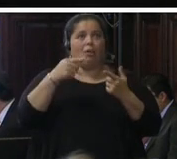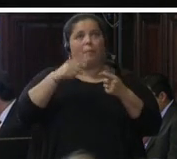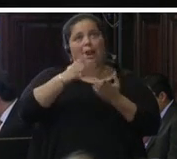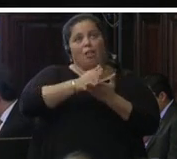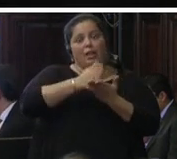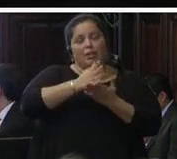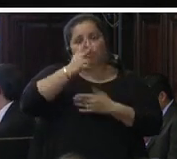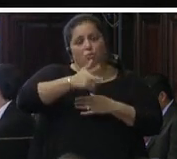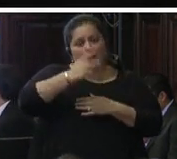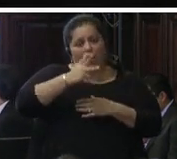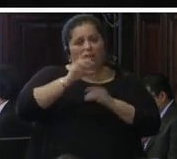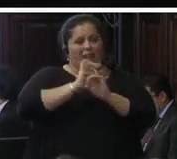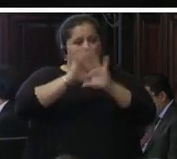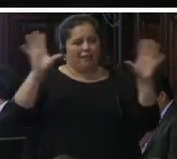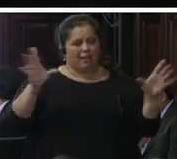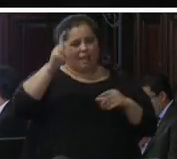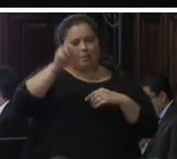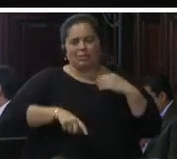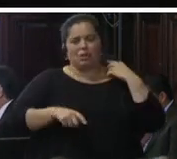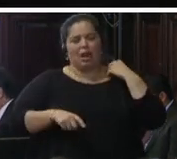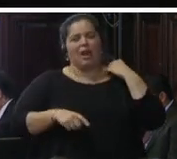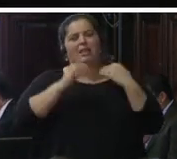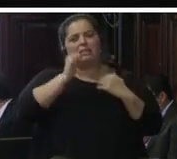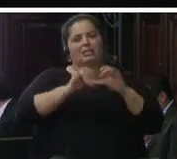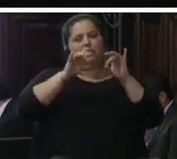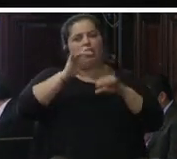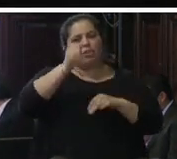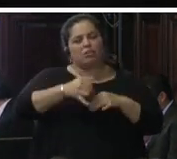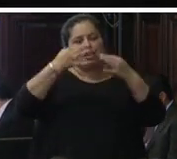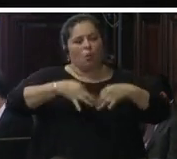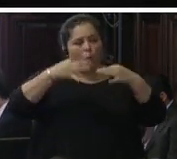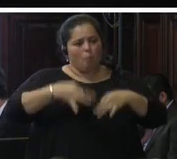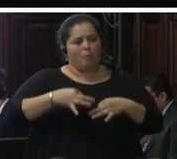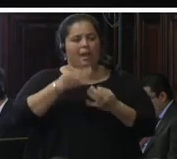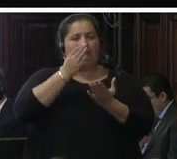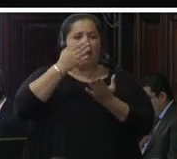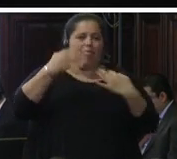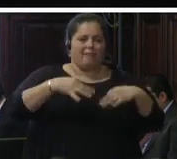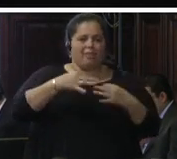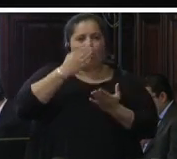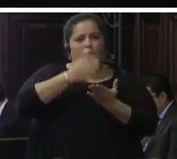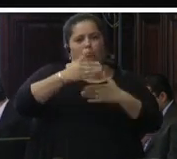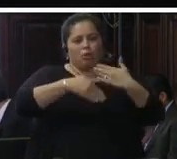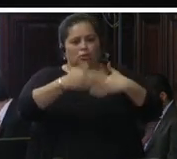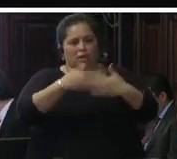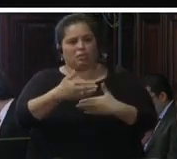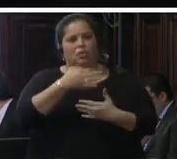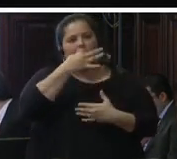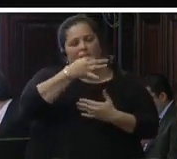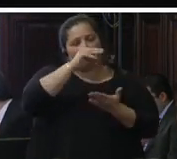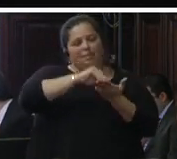si y solo si cumplen los estándares del debido proceso plasmados en los artículos 14, 16, 17